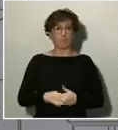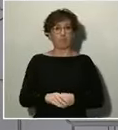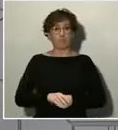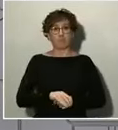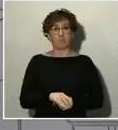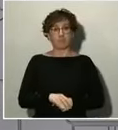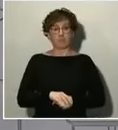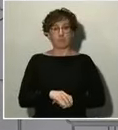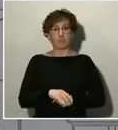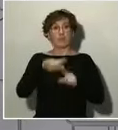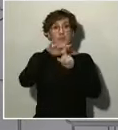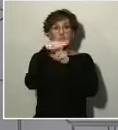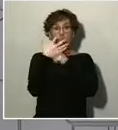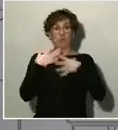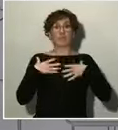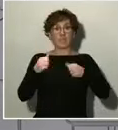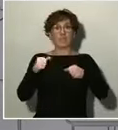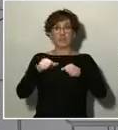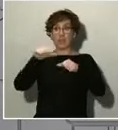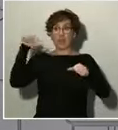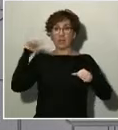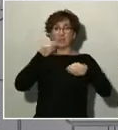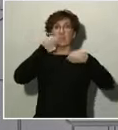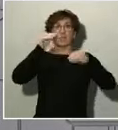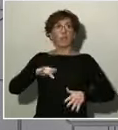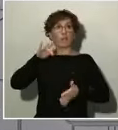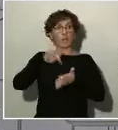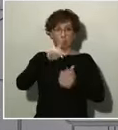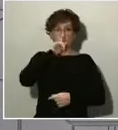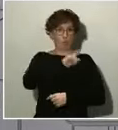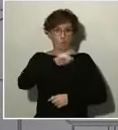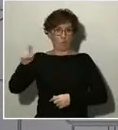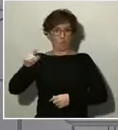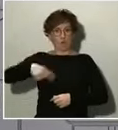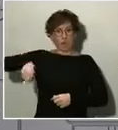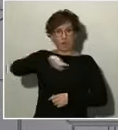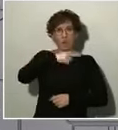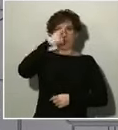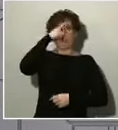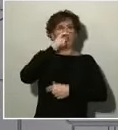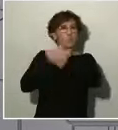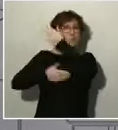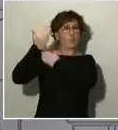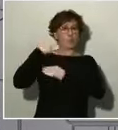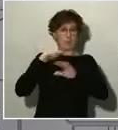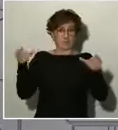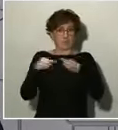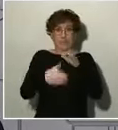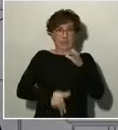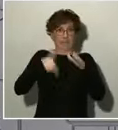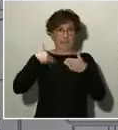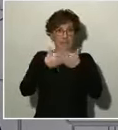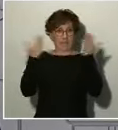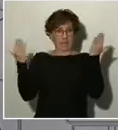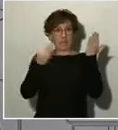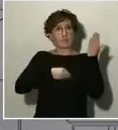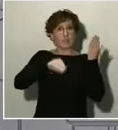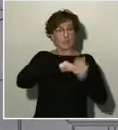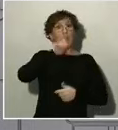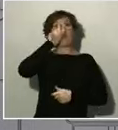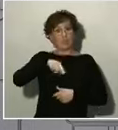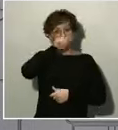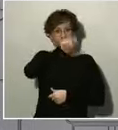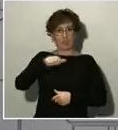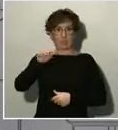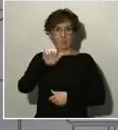sanitaria sin precedentes en la memoria colectiva de los españoles y también de la mayoría de los europeos y los habitantes del mundo